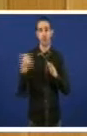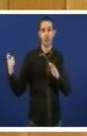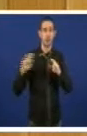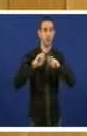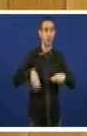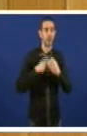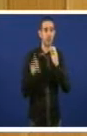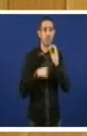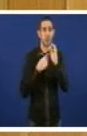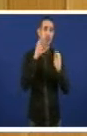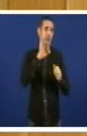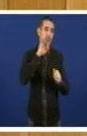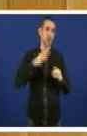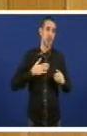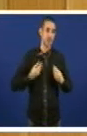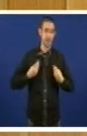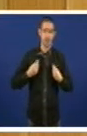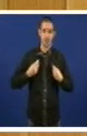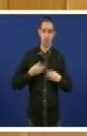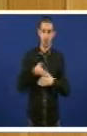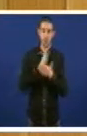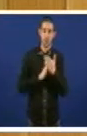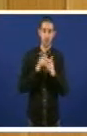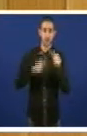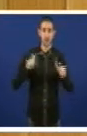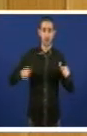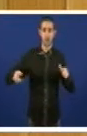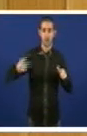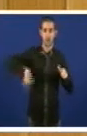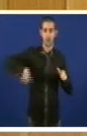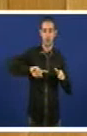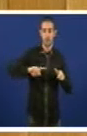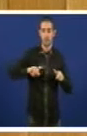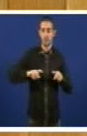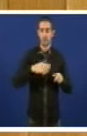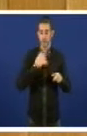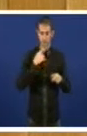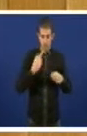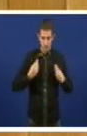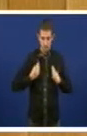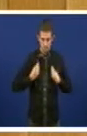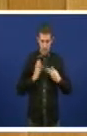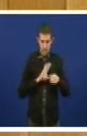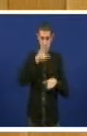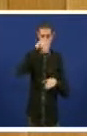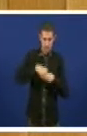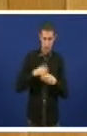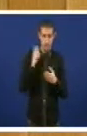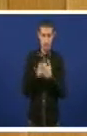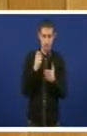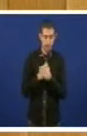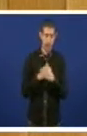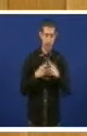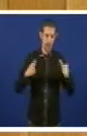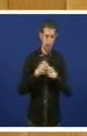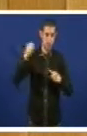lei galega de saúde a unha parte da poboación que polo feito de residir paga os recibos da luce da